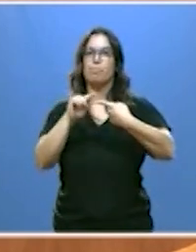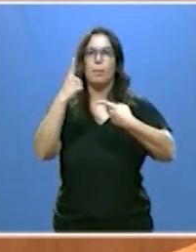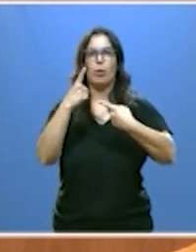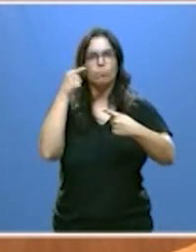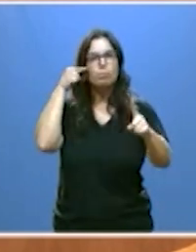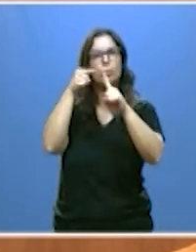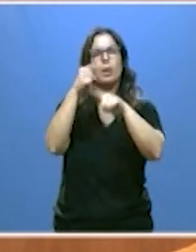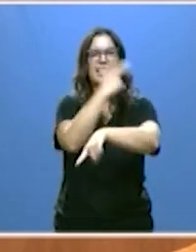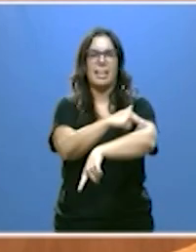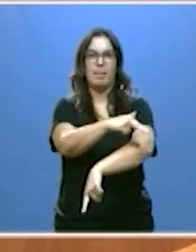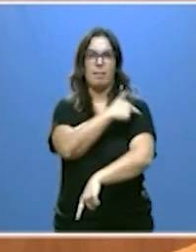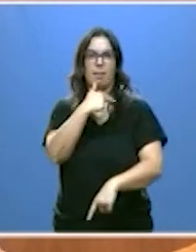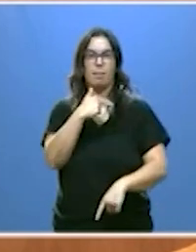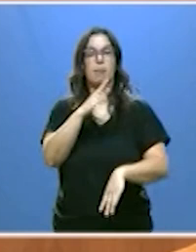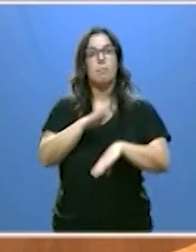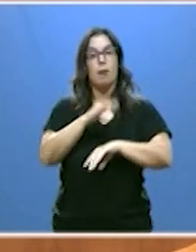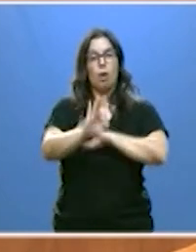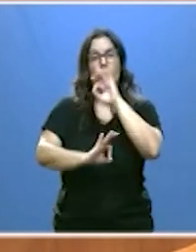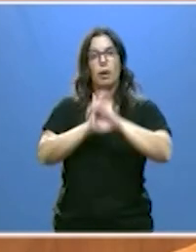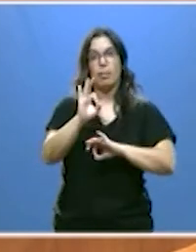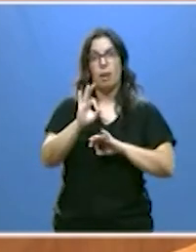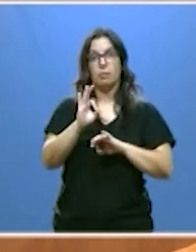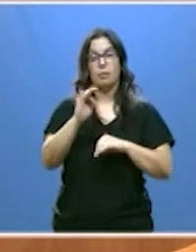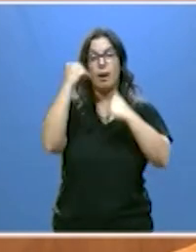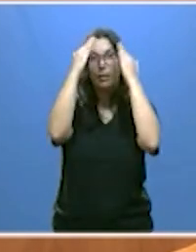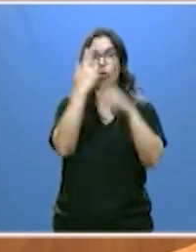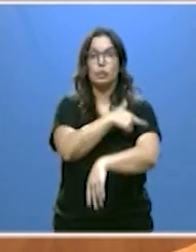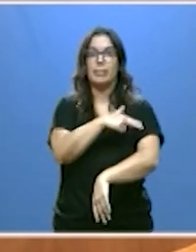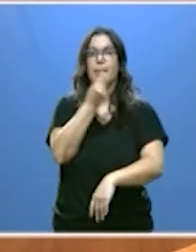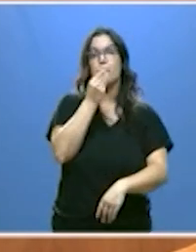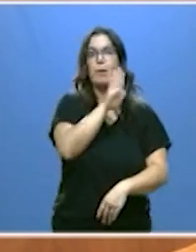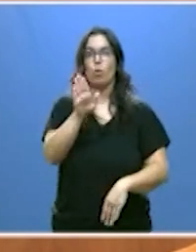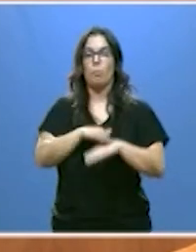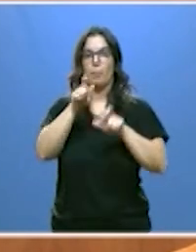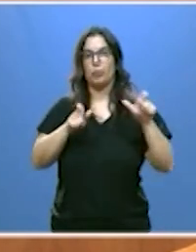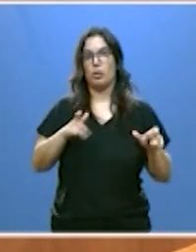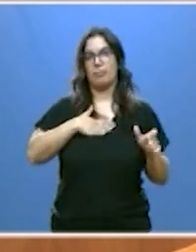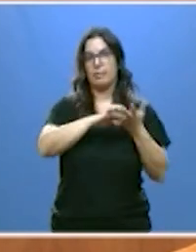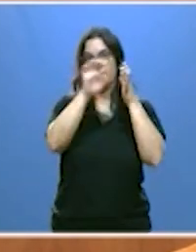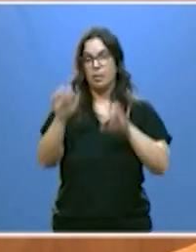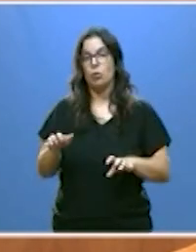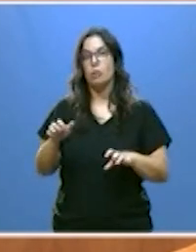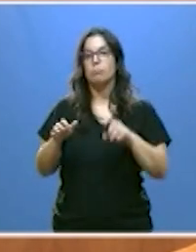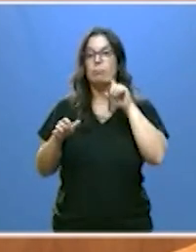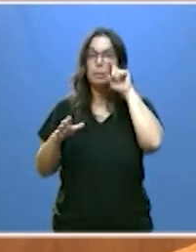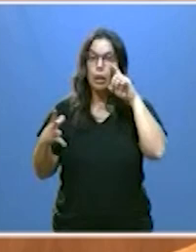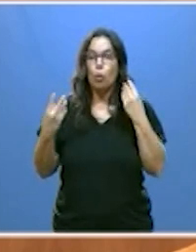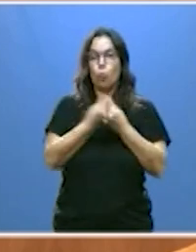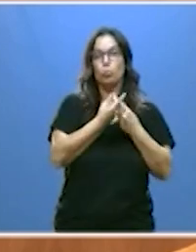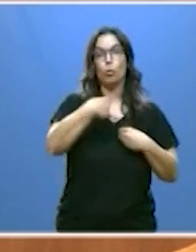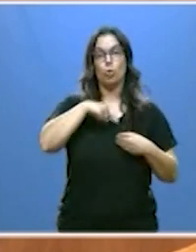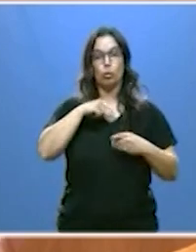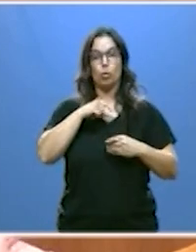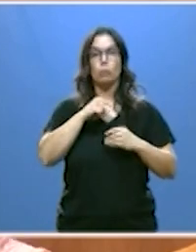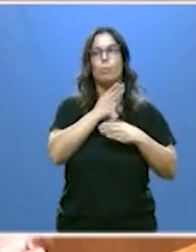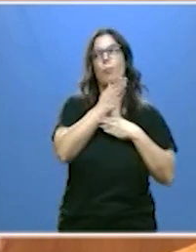para trazar la mejor asistencia sanitaria para las personas de Castilla y León y proponer juntos al Gobierno de España